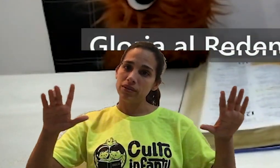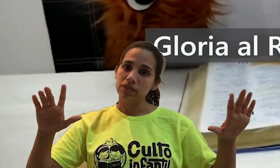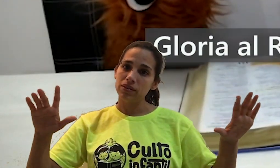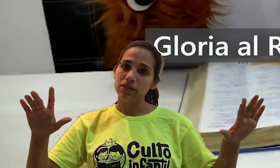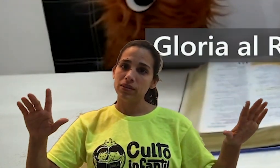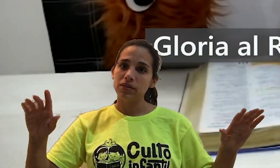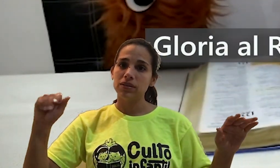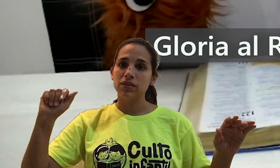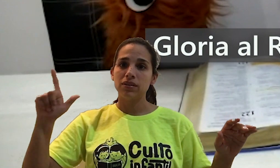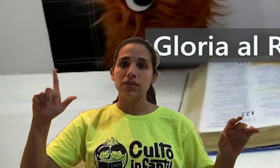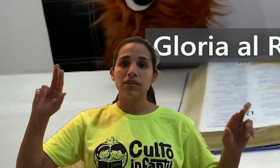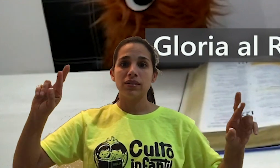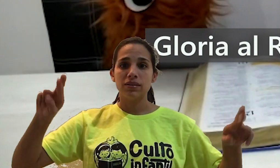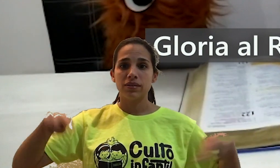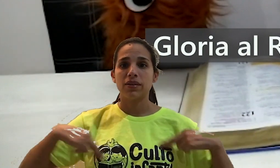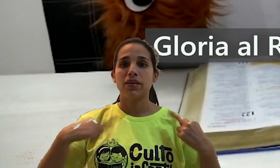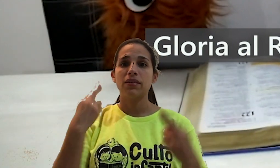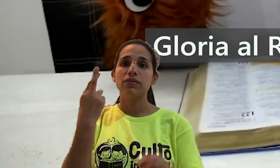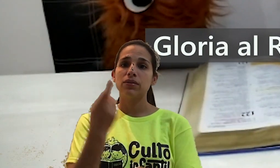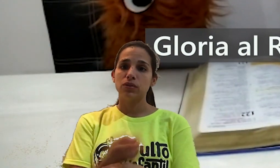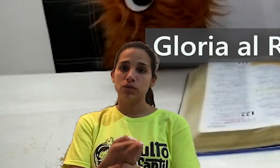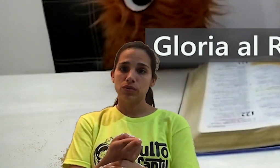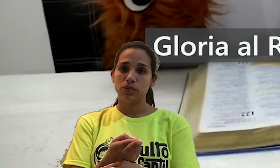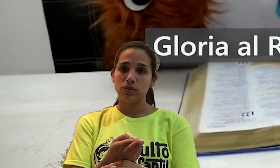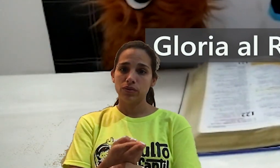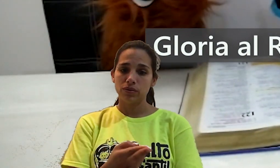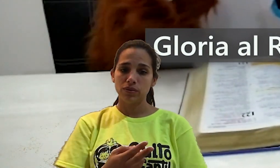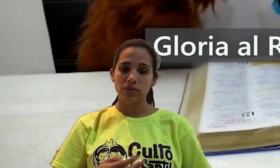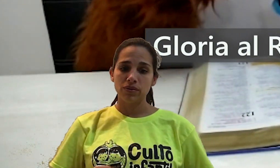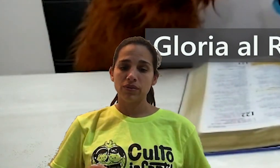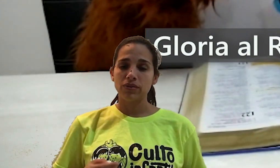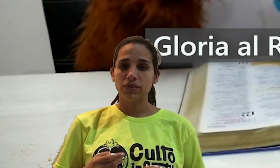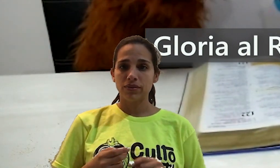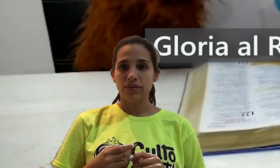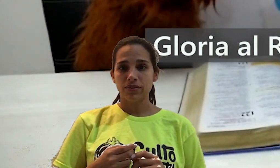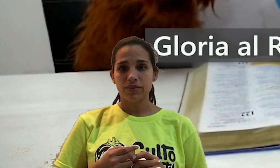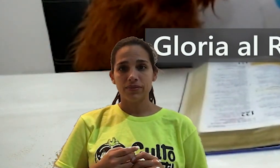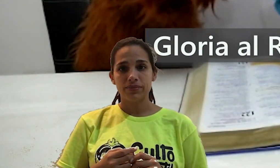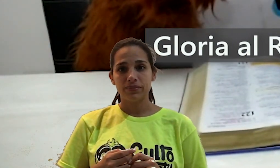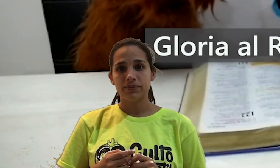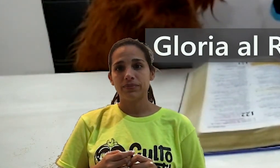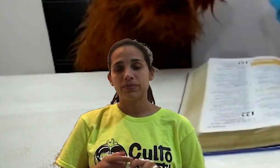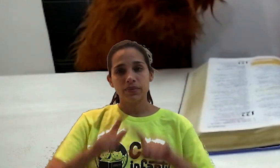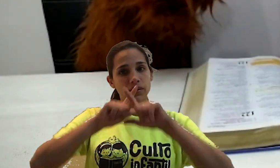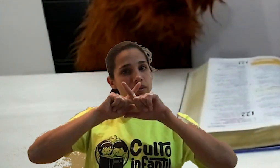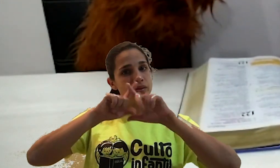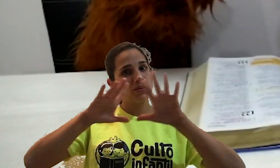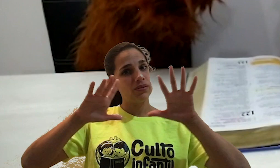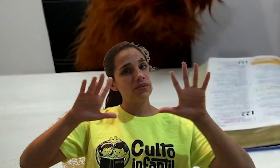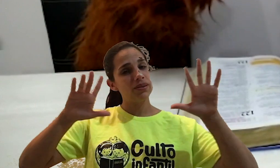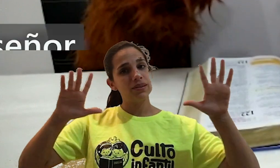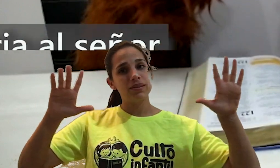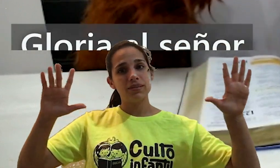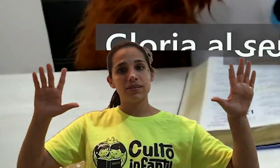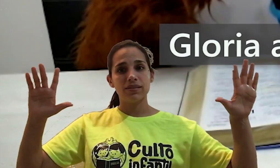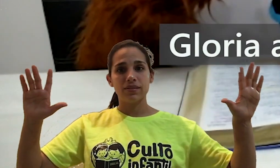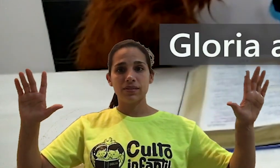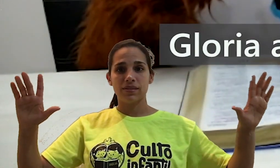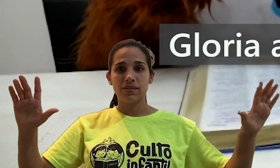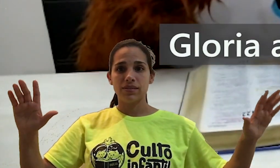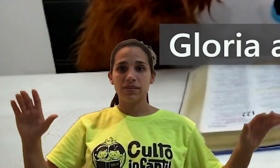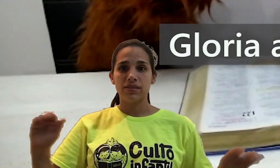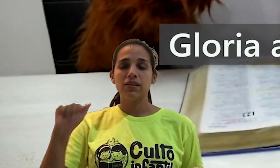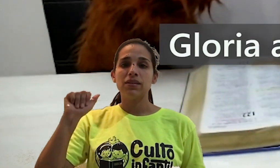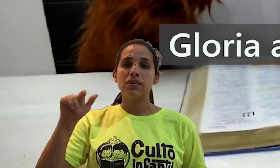gloria al Redentor, gloria